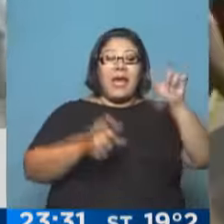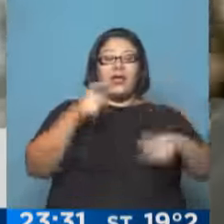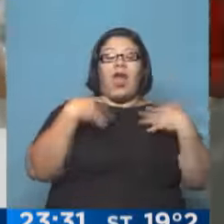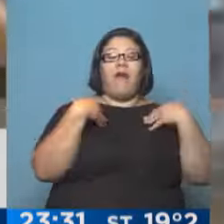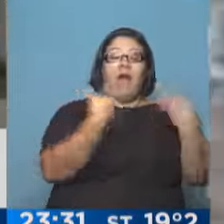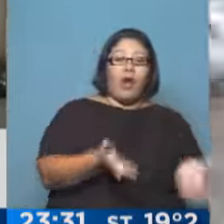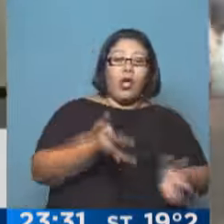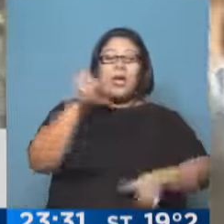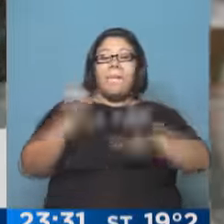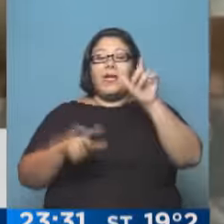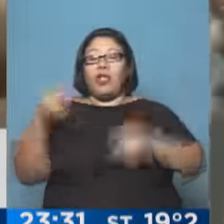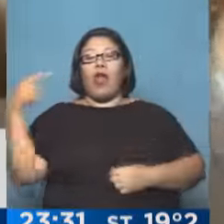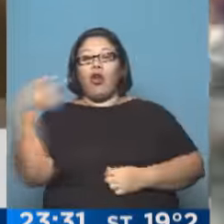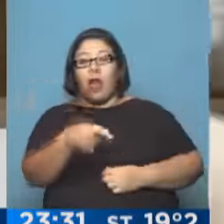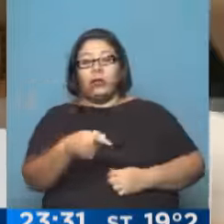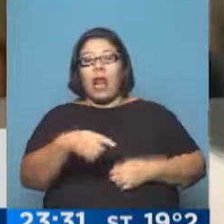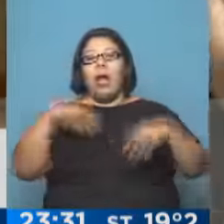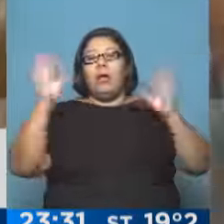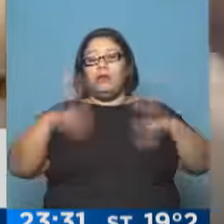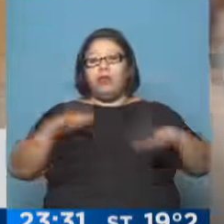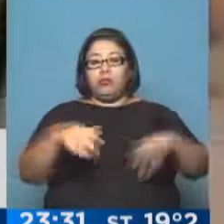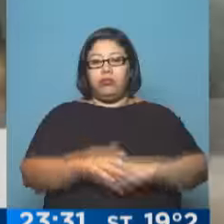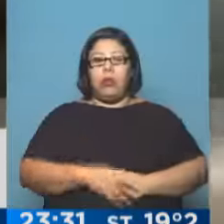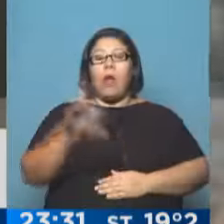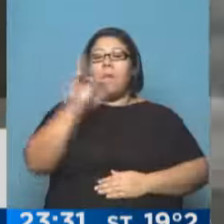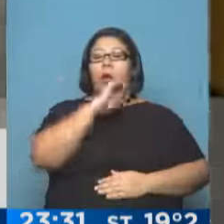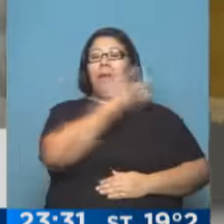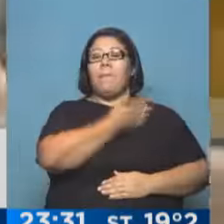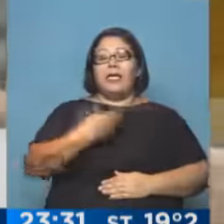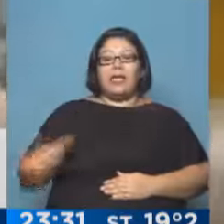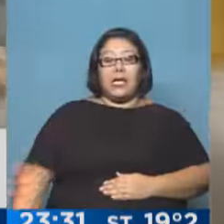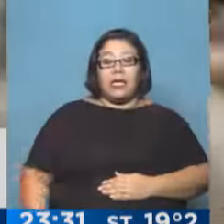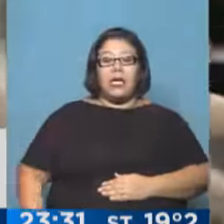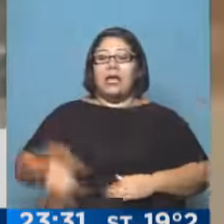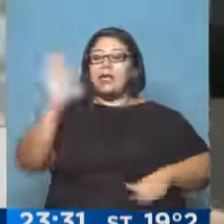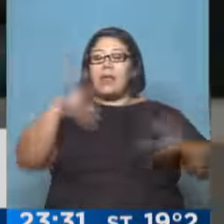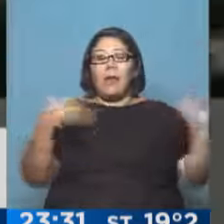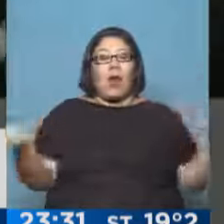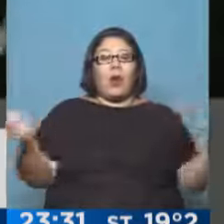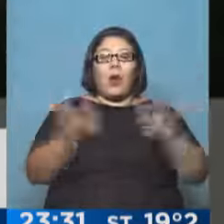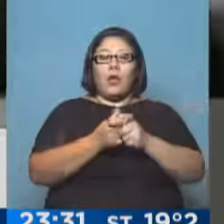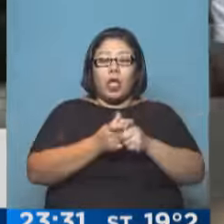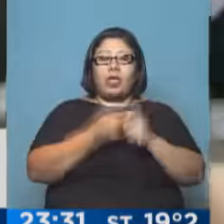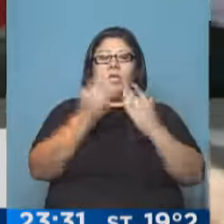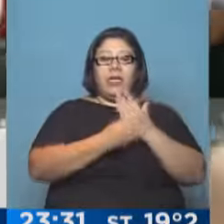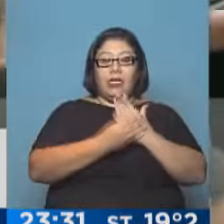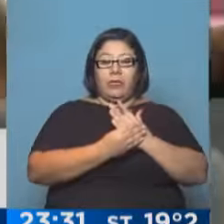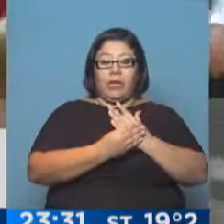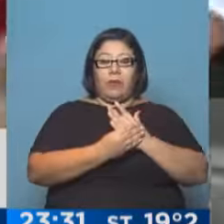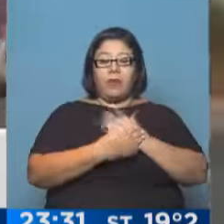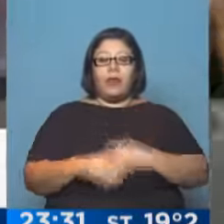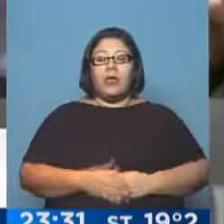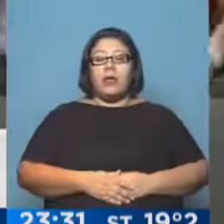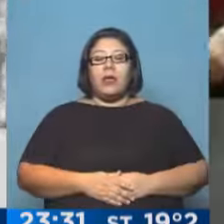conferencia de prensa. La presidenta Dilma Rousseff convocó a una reunión de gabinete y el partido de los trabajadores llamó a la militancia a